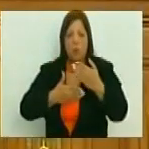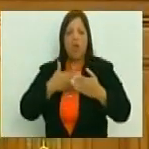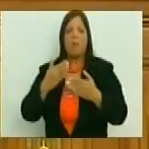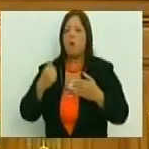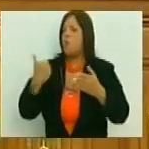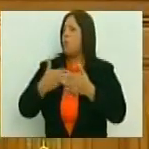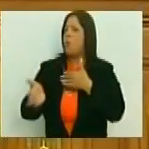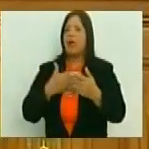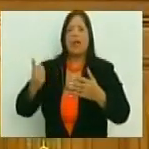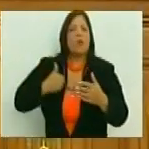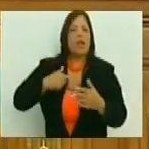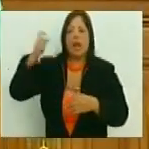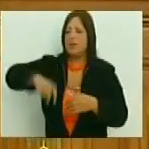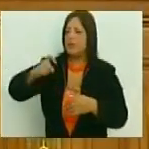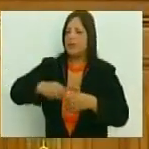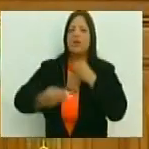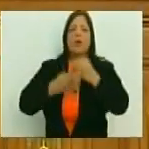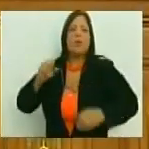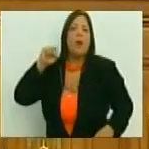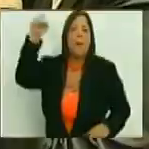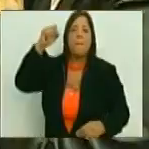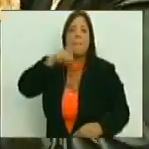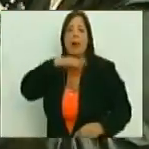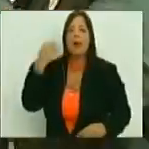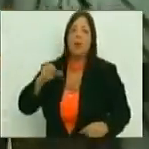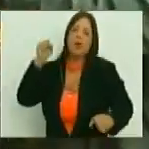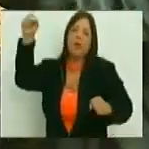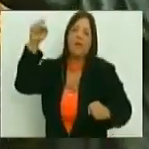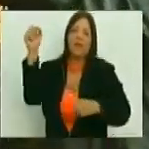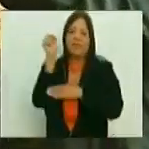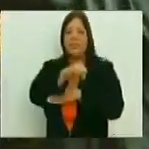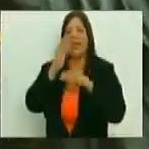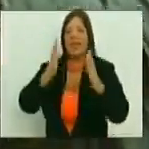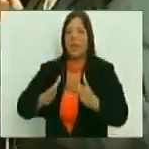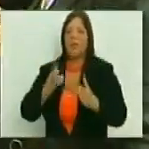donde la patria nos necesite. Patria o muerte, venceremos.